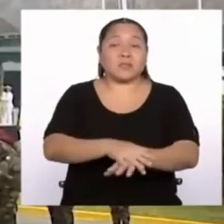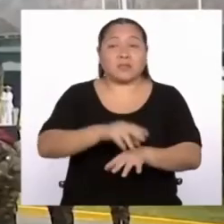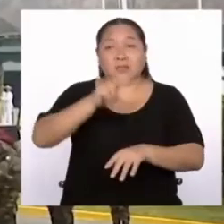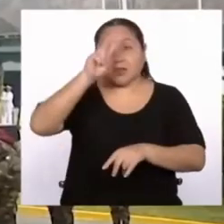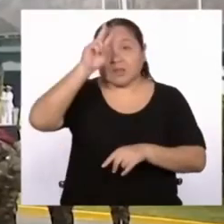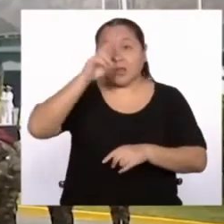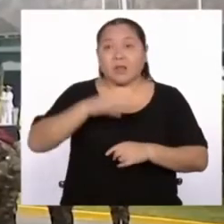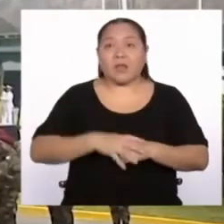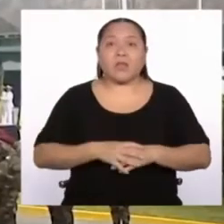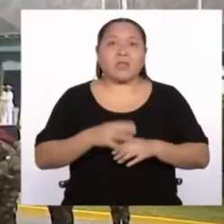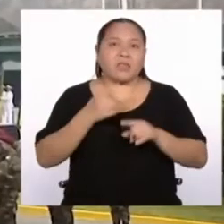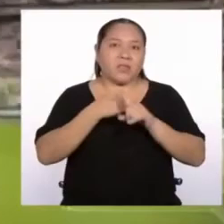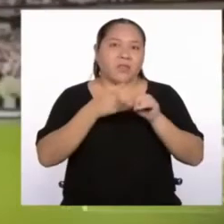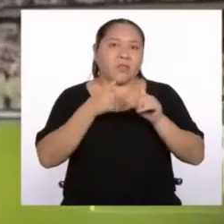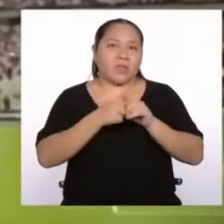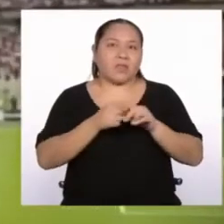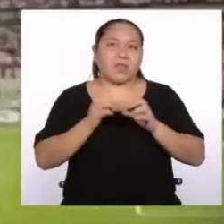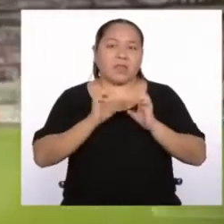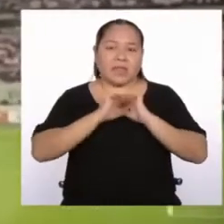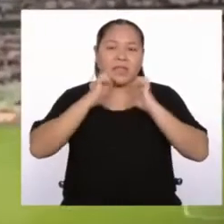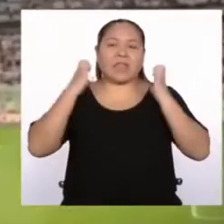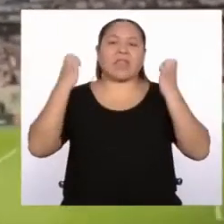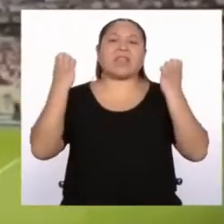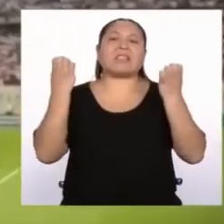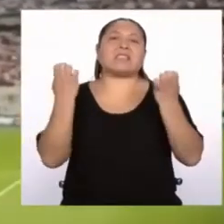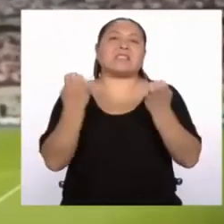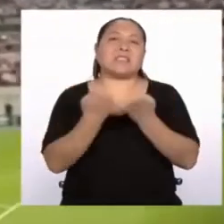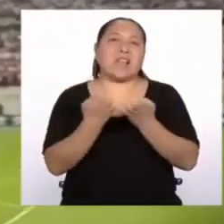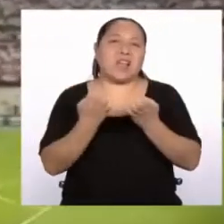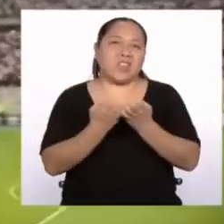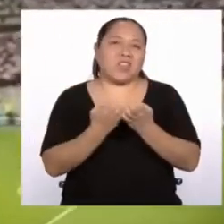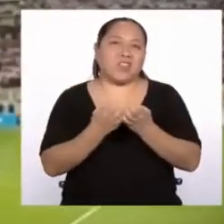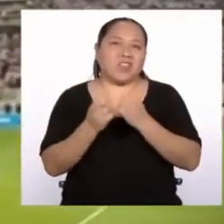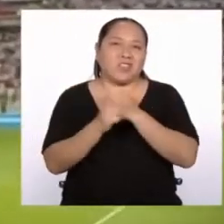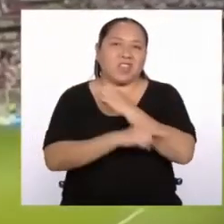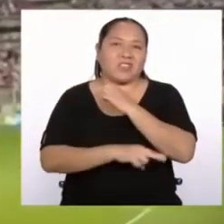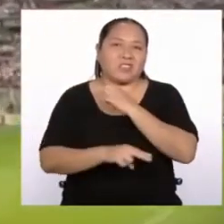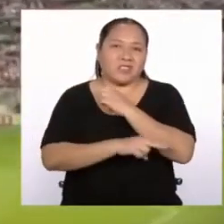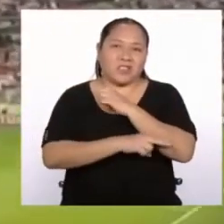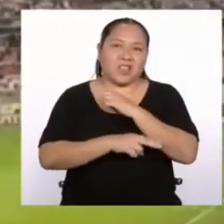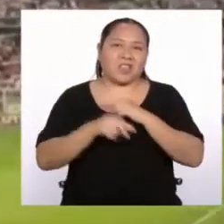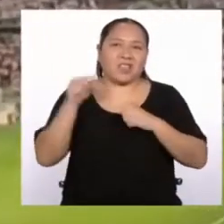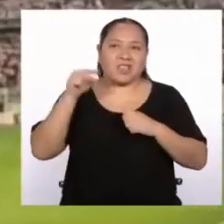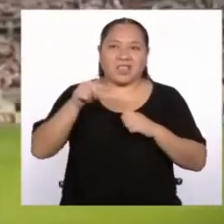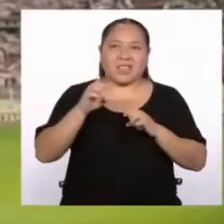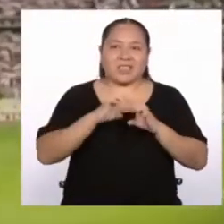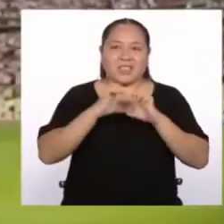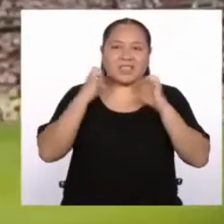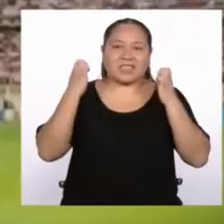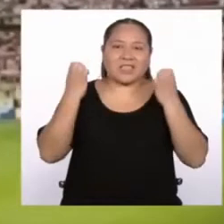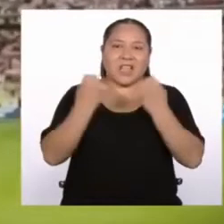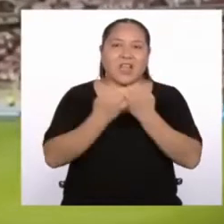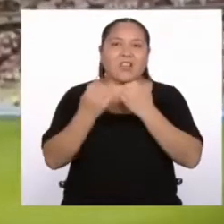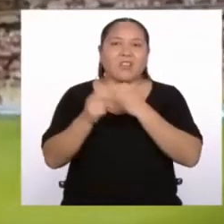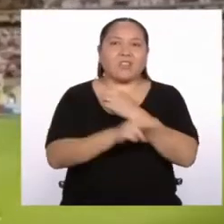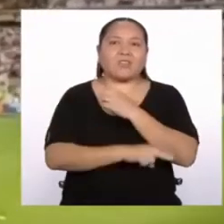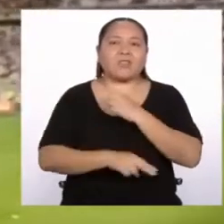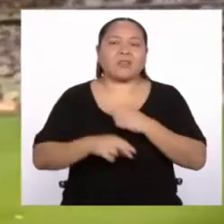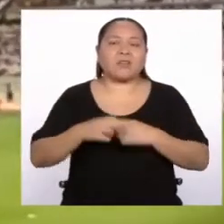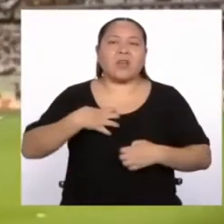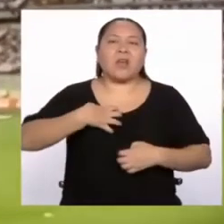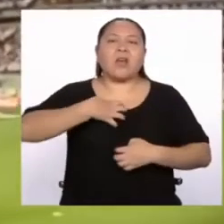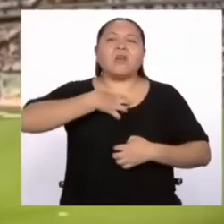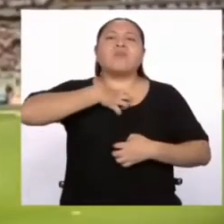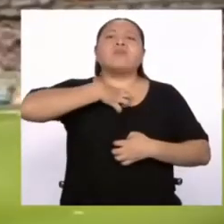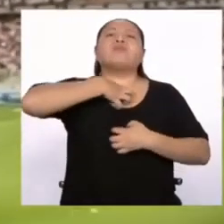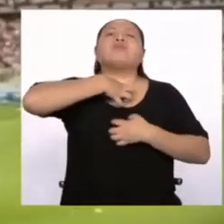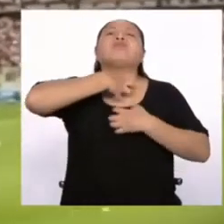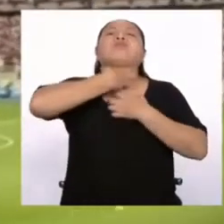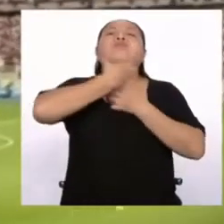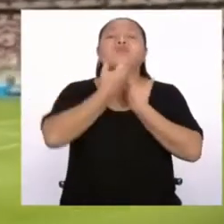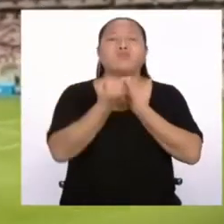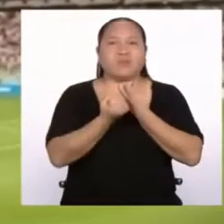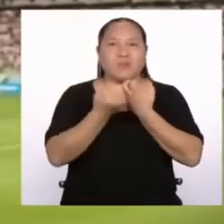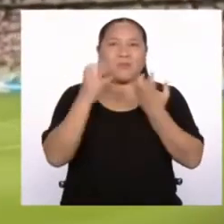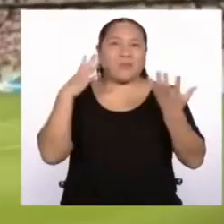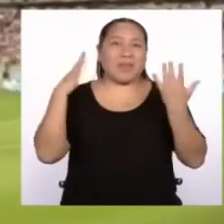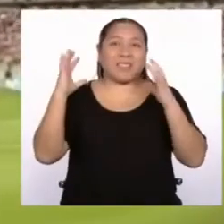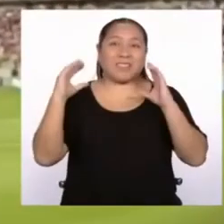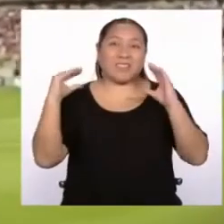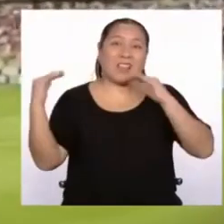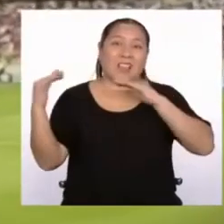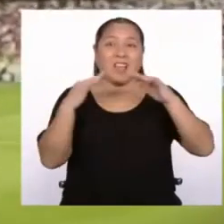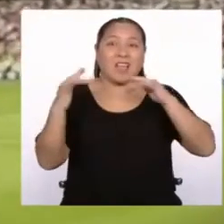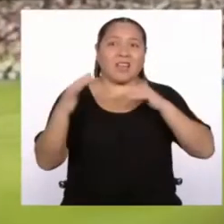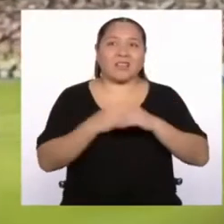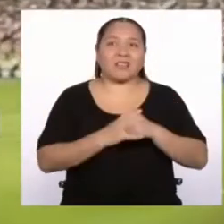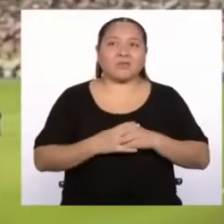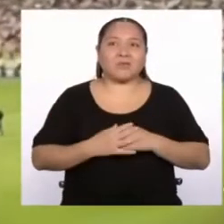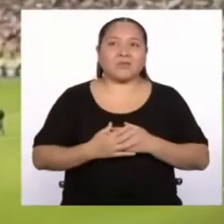oficiales y en el Estadio Nacional. Y en el Estadio Nacional como que el himno es un grito de guerra, si se tocara el himno